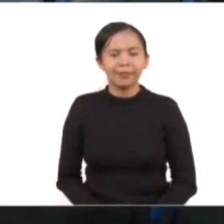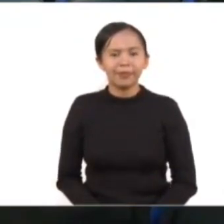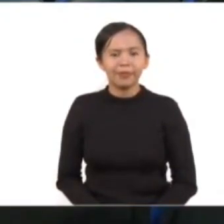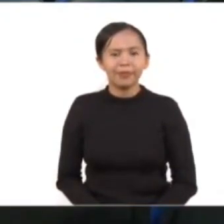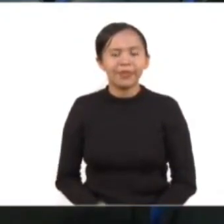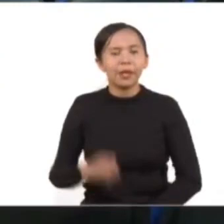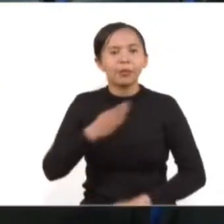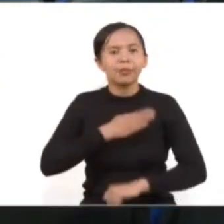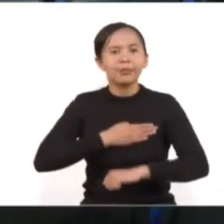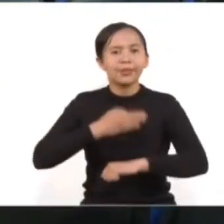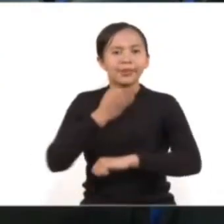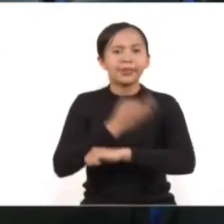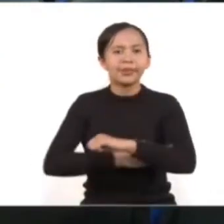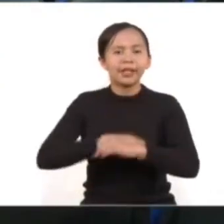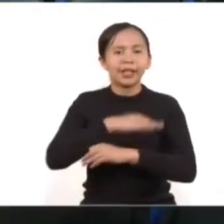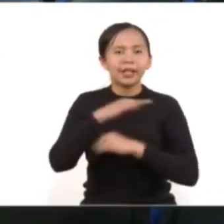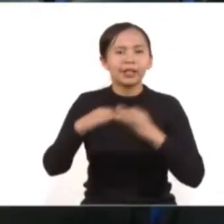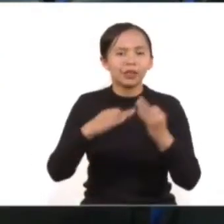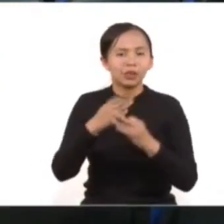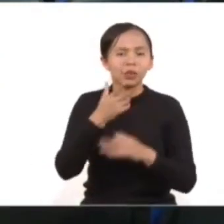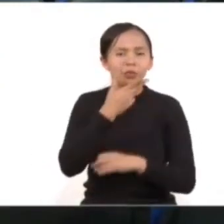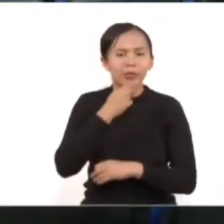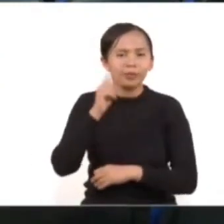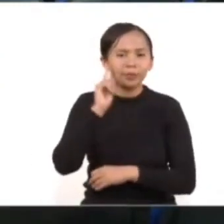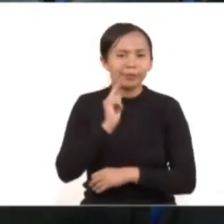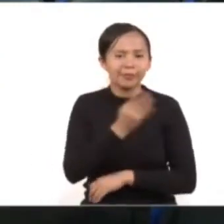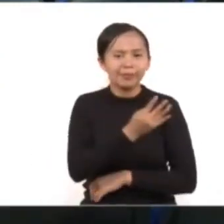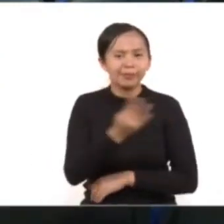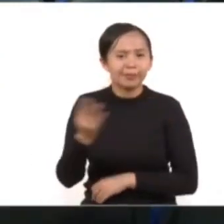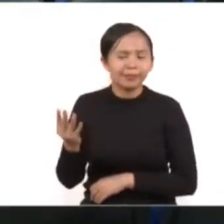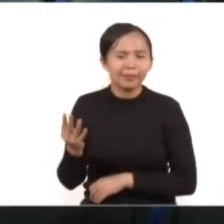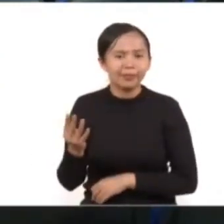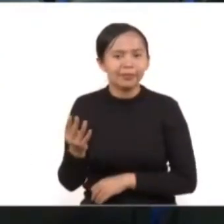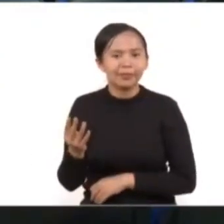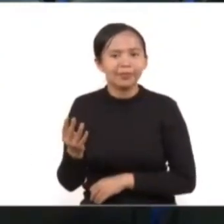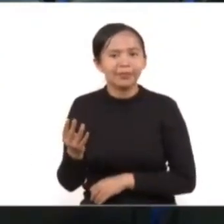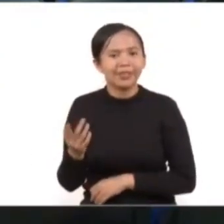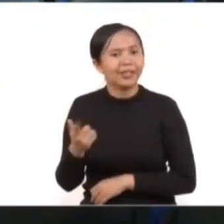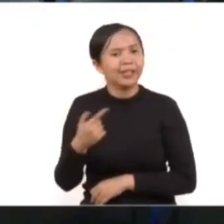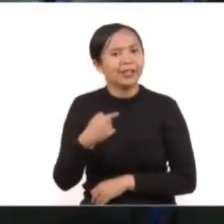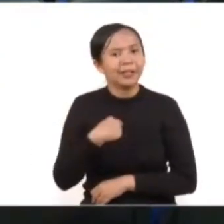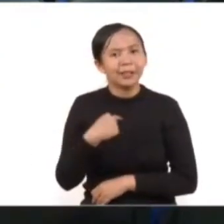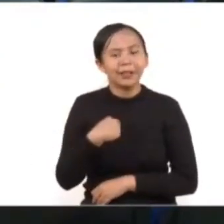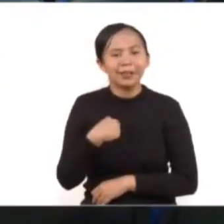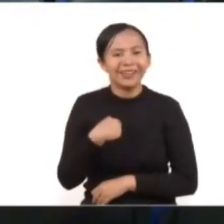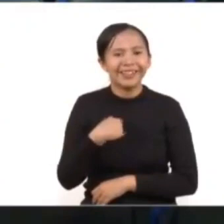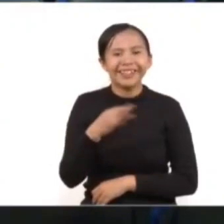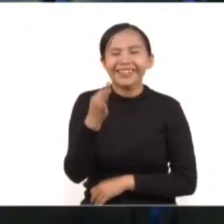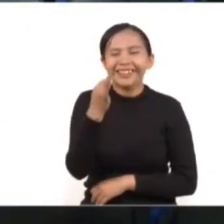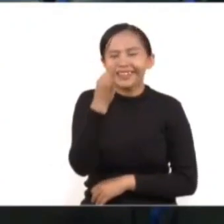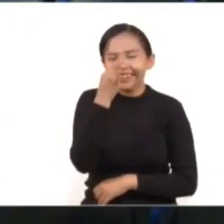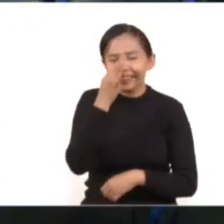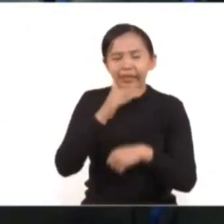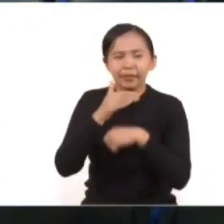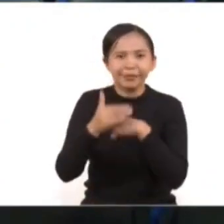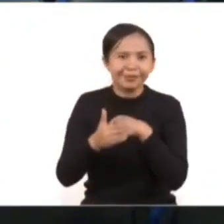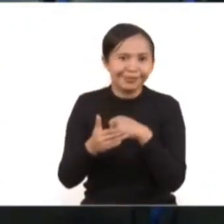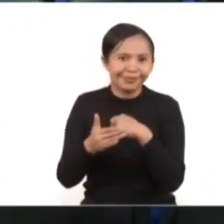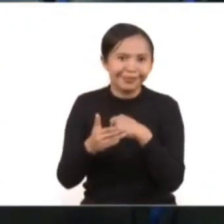Muy buenas tardes a todas y ya nos toca cerrar este evento.